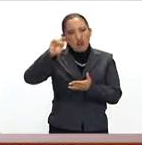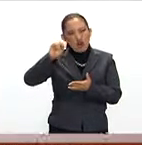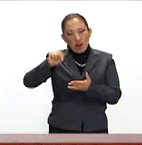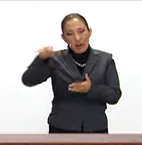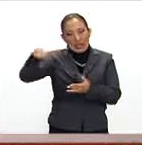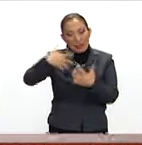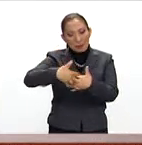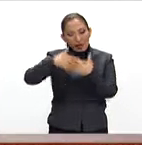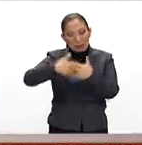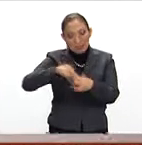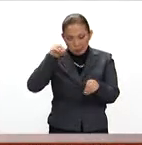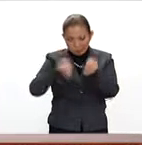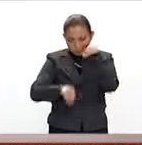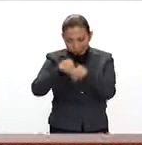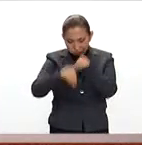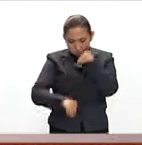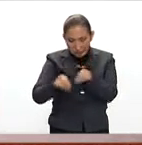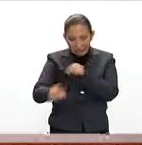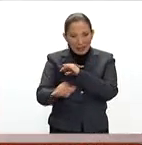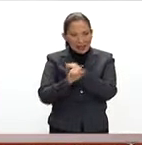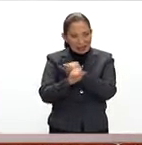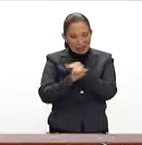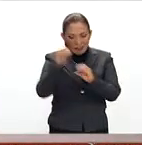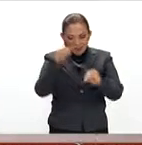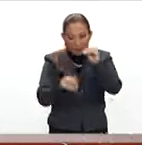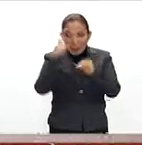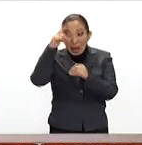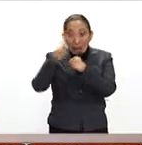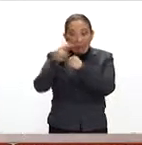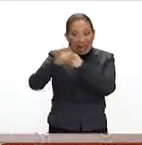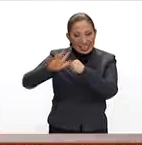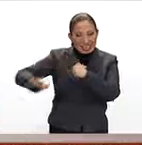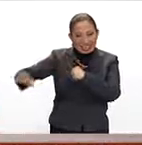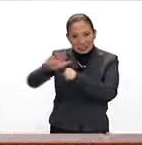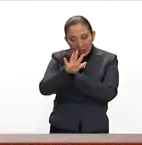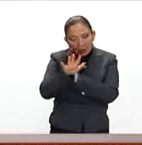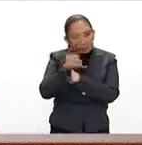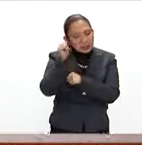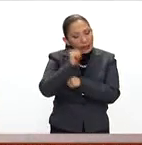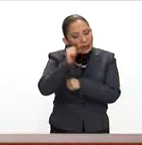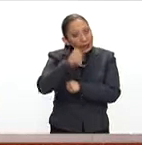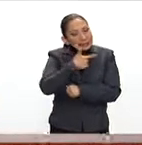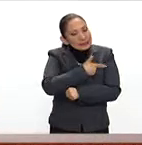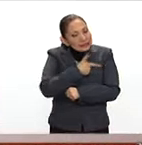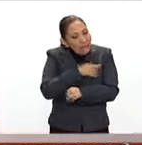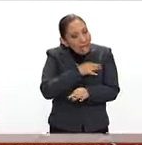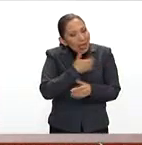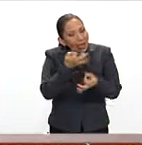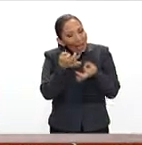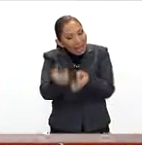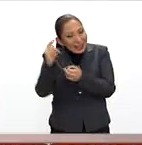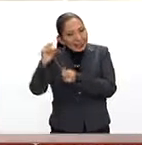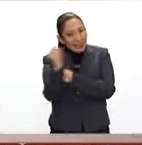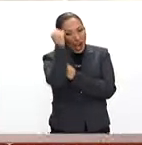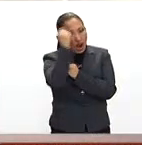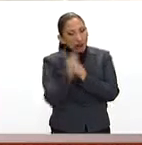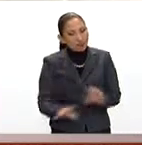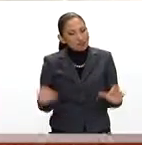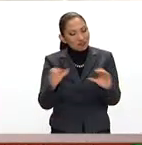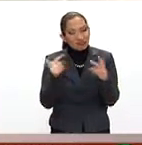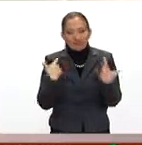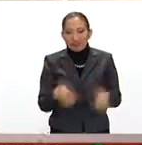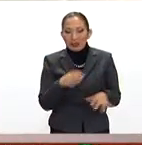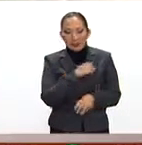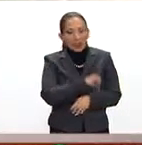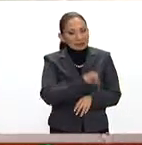Bélgica y volví nuevamente a México porque siempre creí en hacer algo para México y